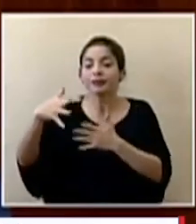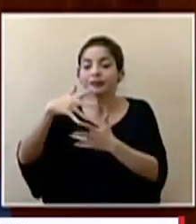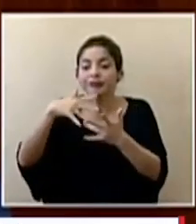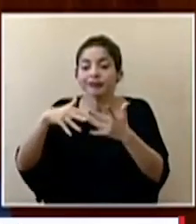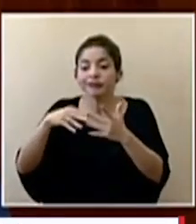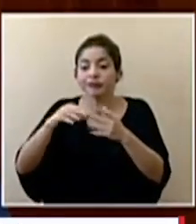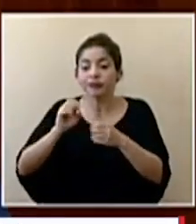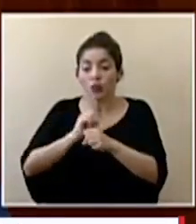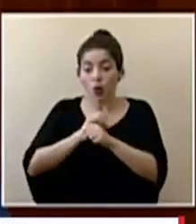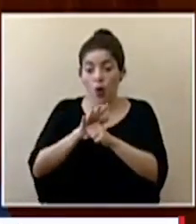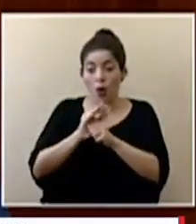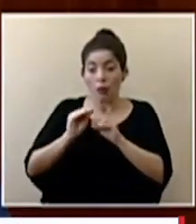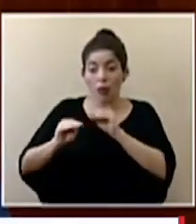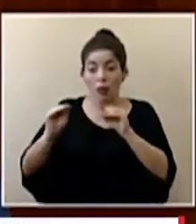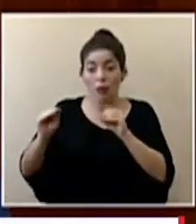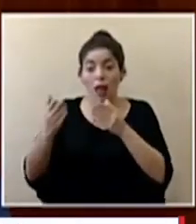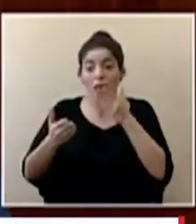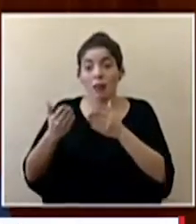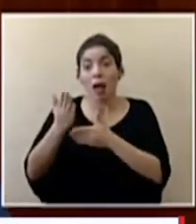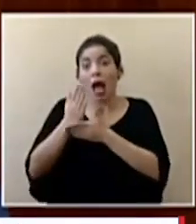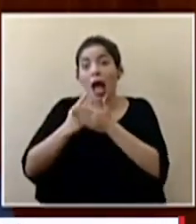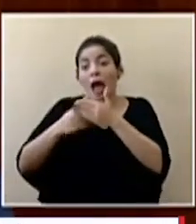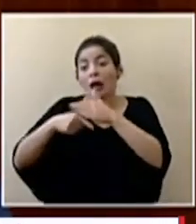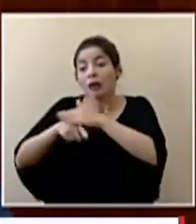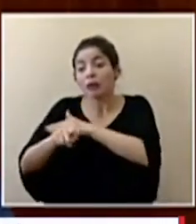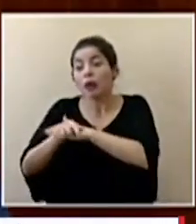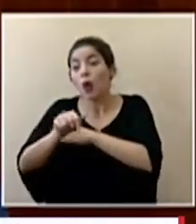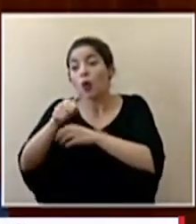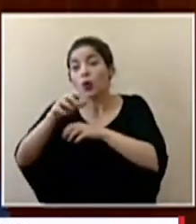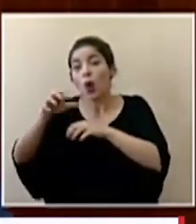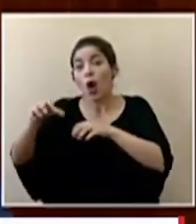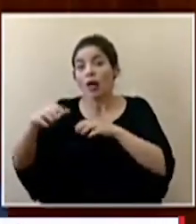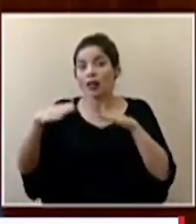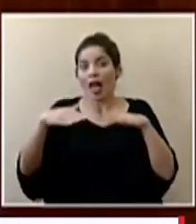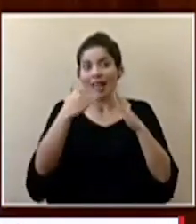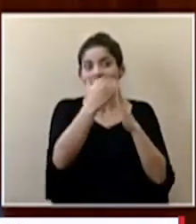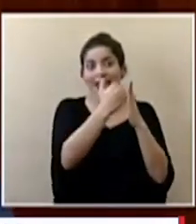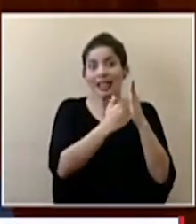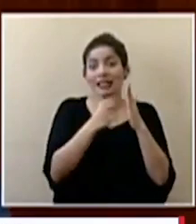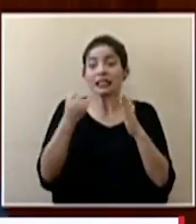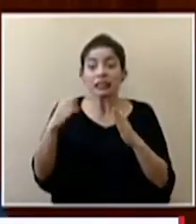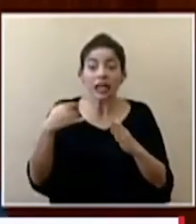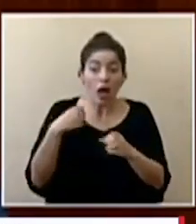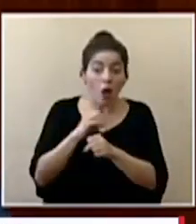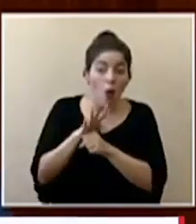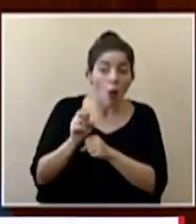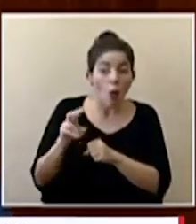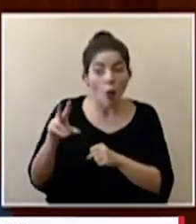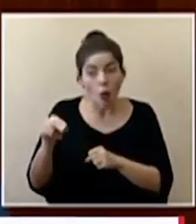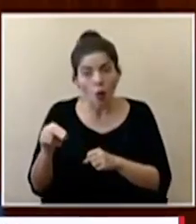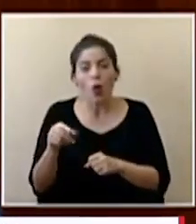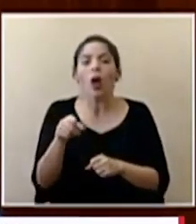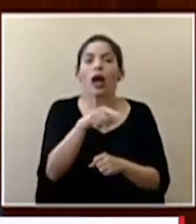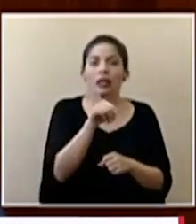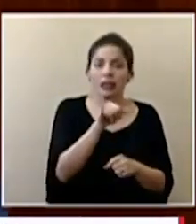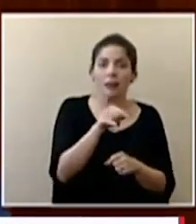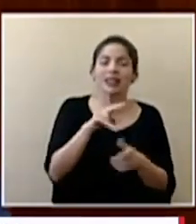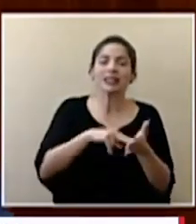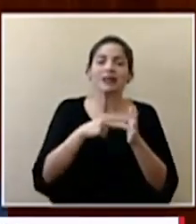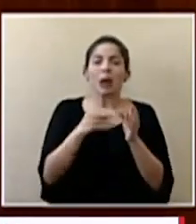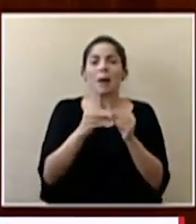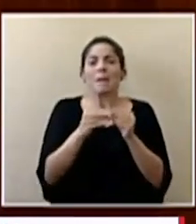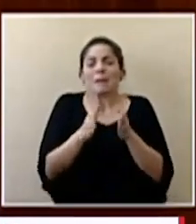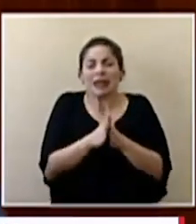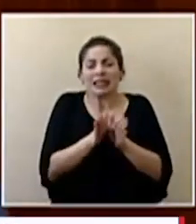el COVID-19 que no ha sido detectado incluso en cantones que no están incorporados en estos obviamente dentro de estos también es una forma de amplificar